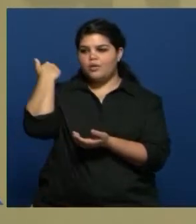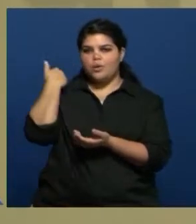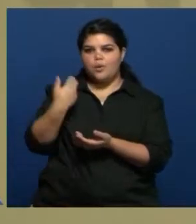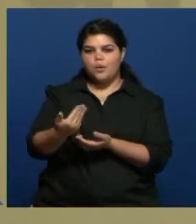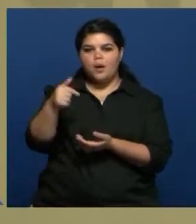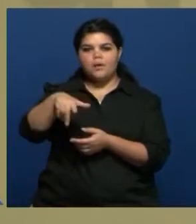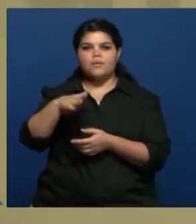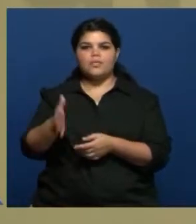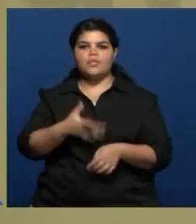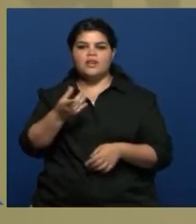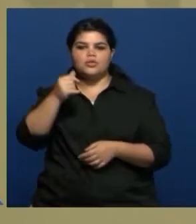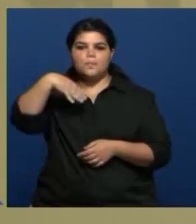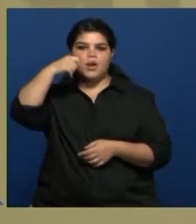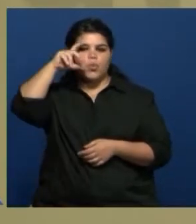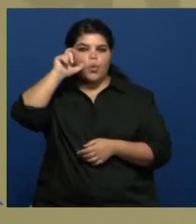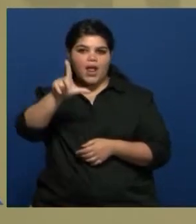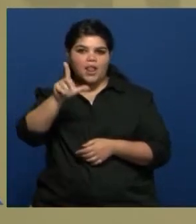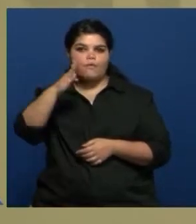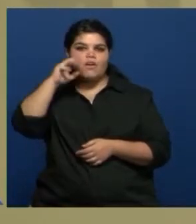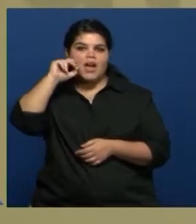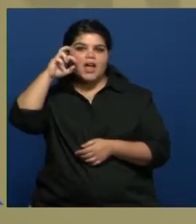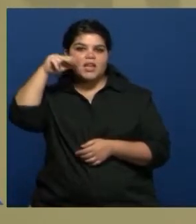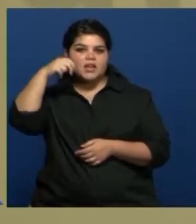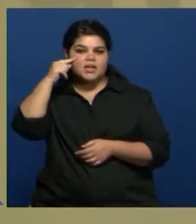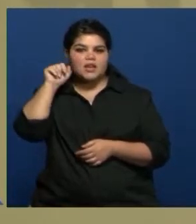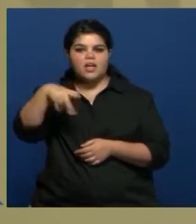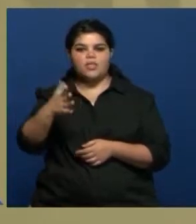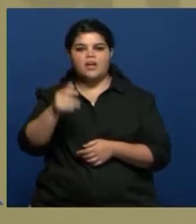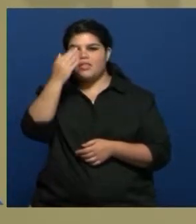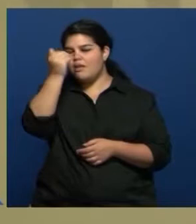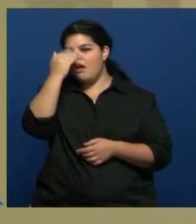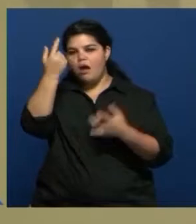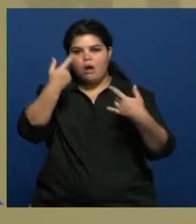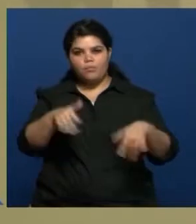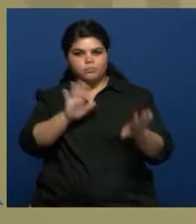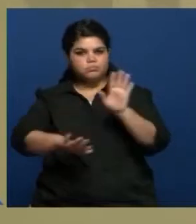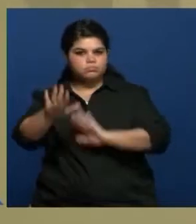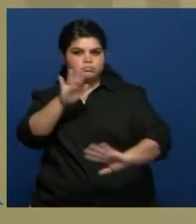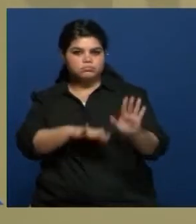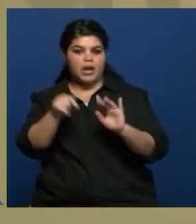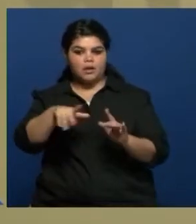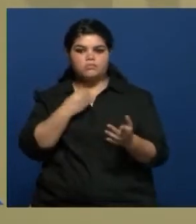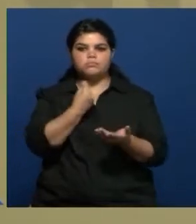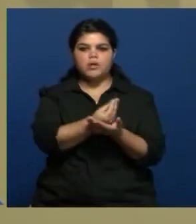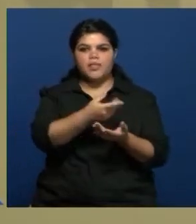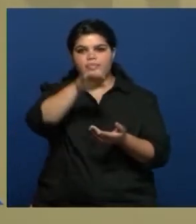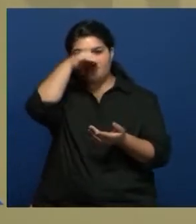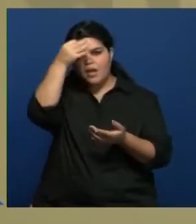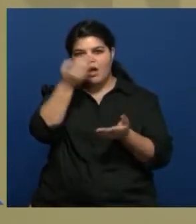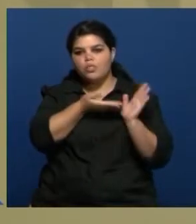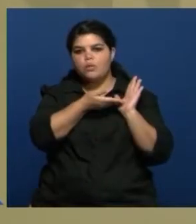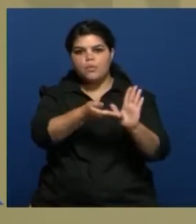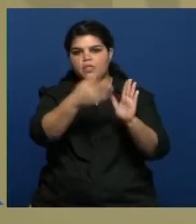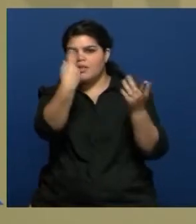Migani, el gran director, actor y dramaturgo mendocino, que realmente ha posicionado a diferentes obras de teatro en